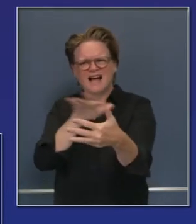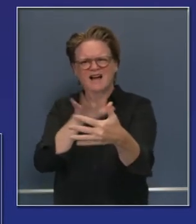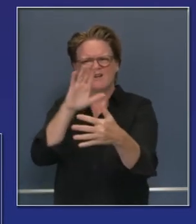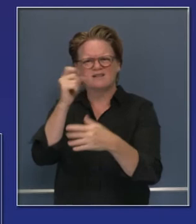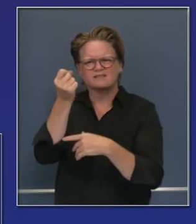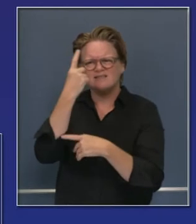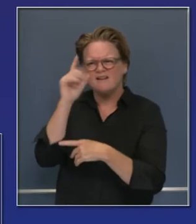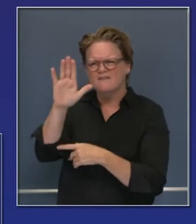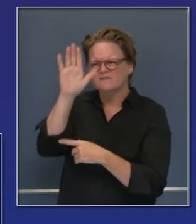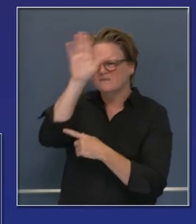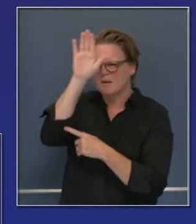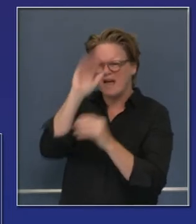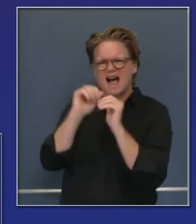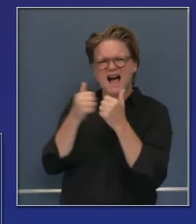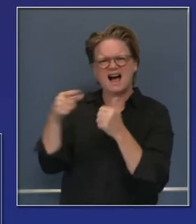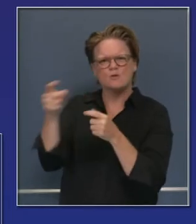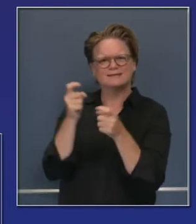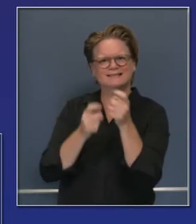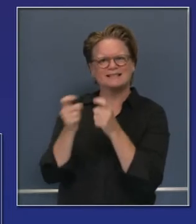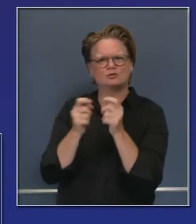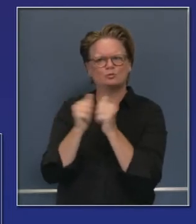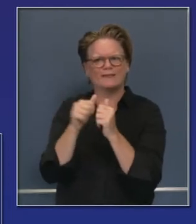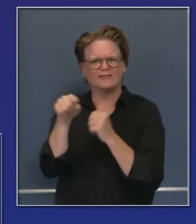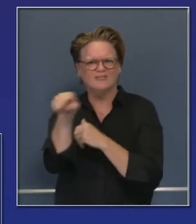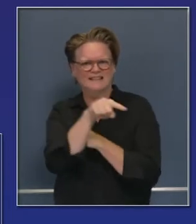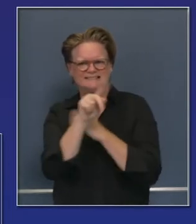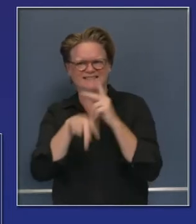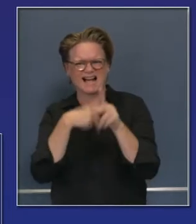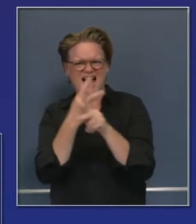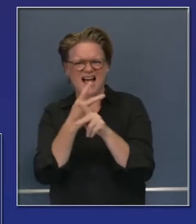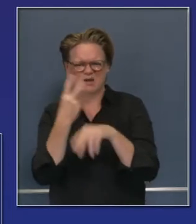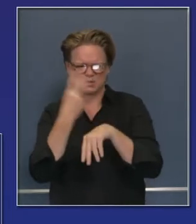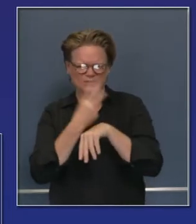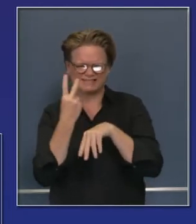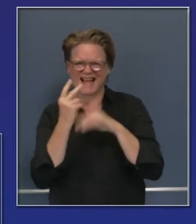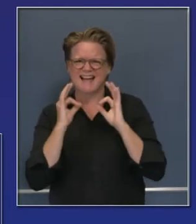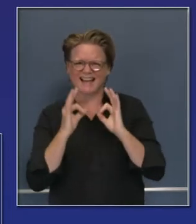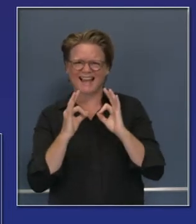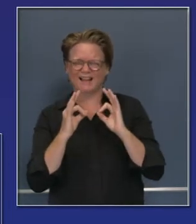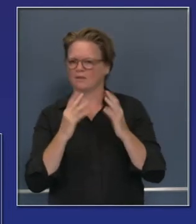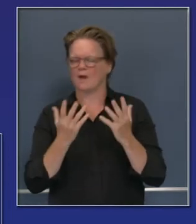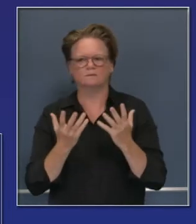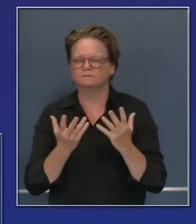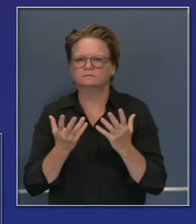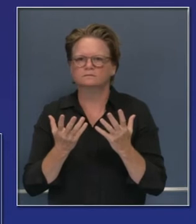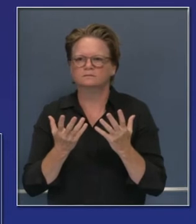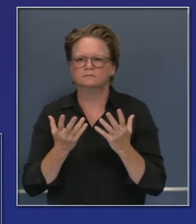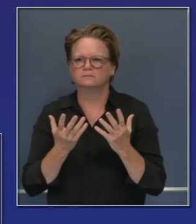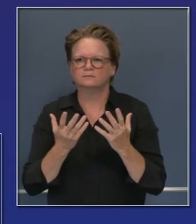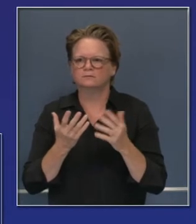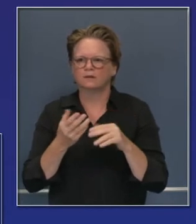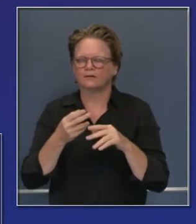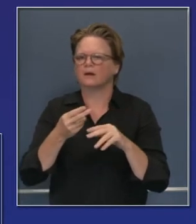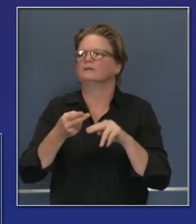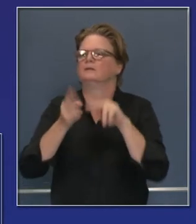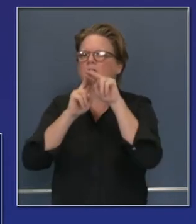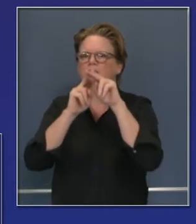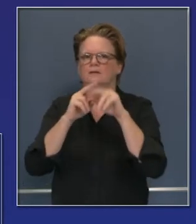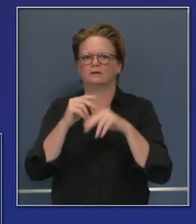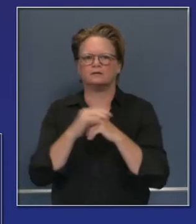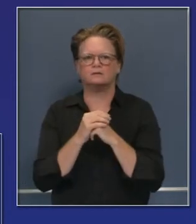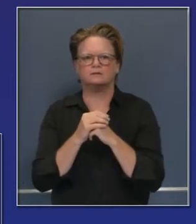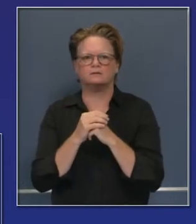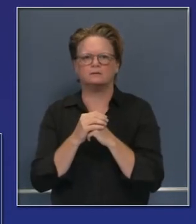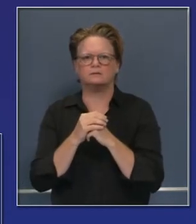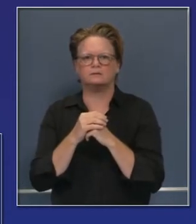bomberos que han logrado contenirla en 48 horas en un sesenta por ciento y los acres quemados se han mantenido en